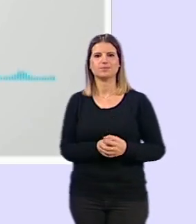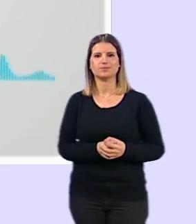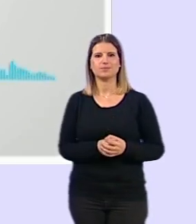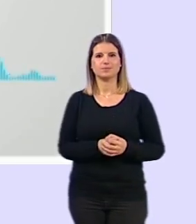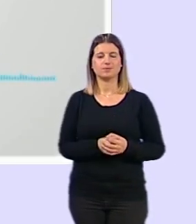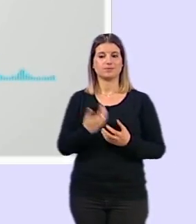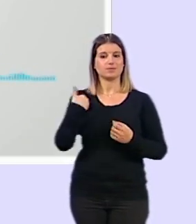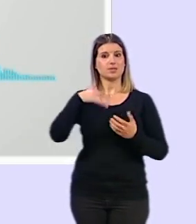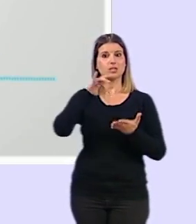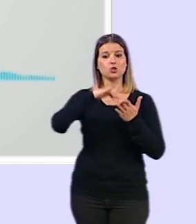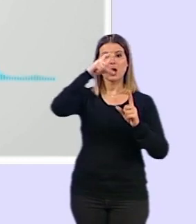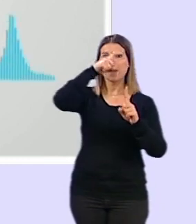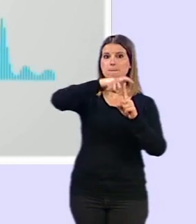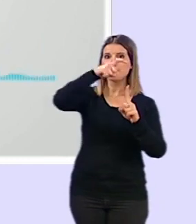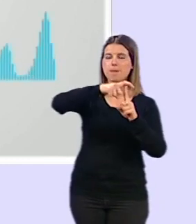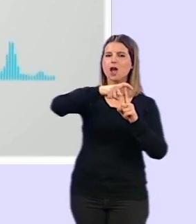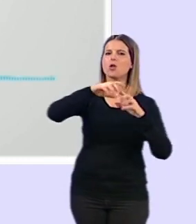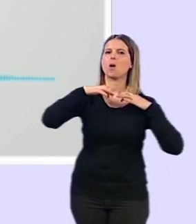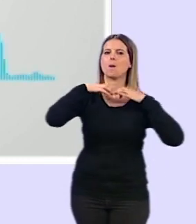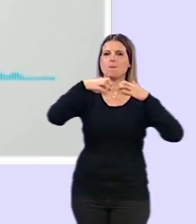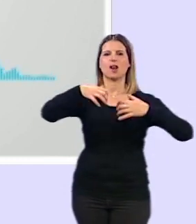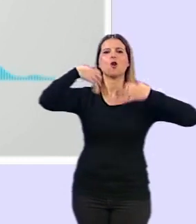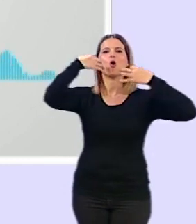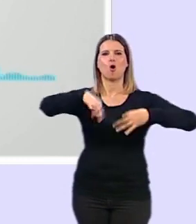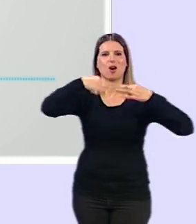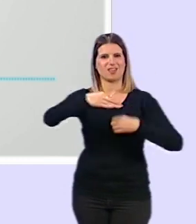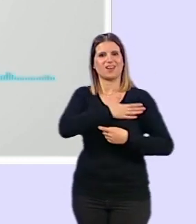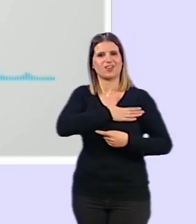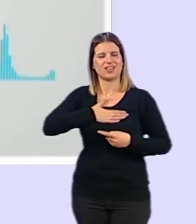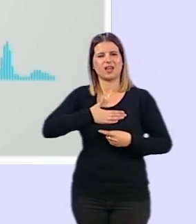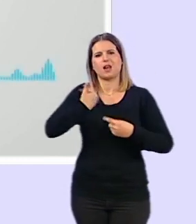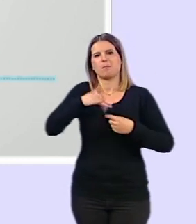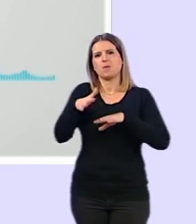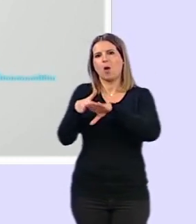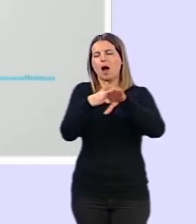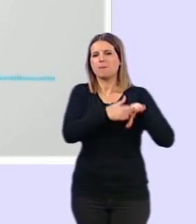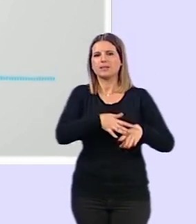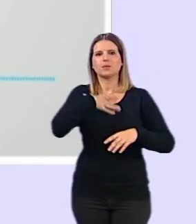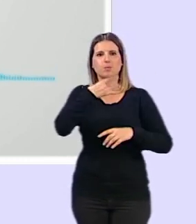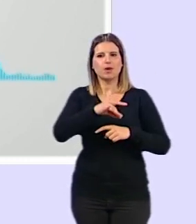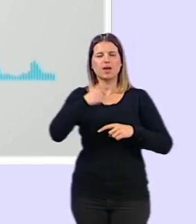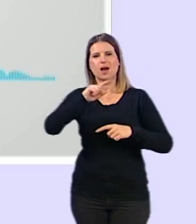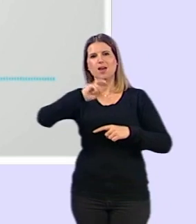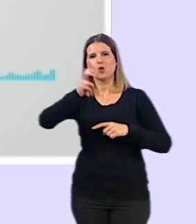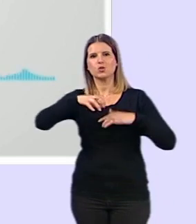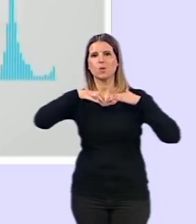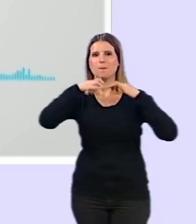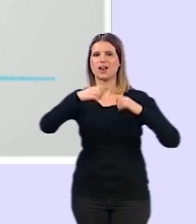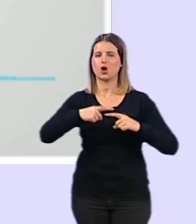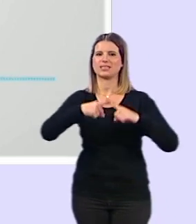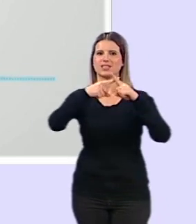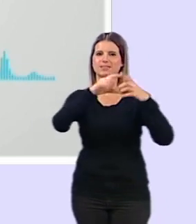Ya en mayo, celebrar su Pleno Ordinario, independientemente de que podamos celebrar algún Pleno Extraordinario